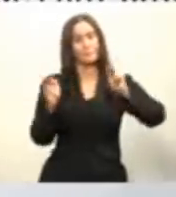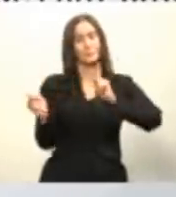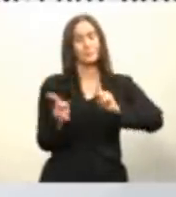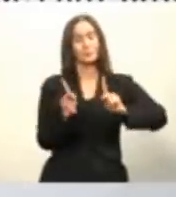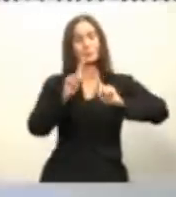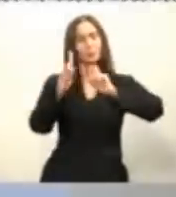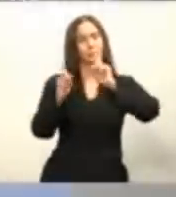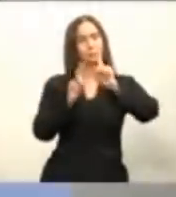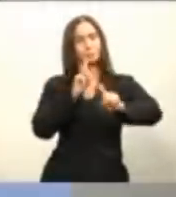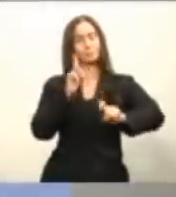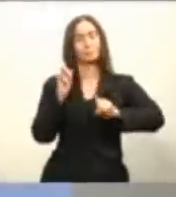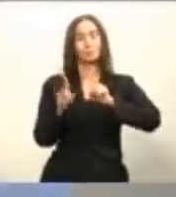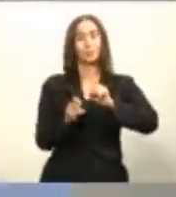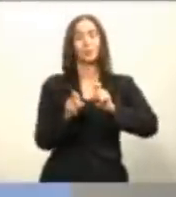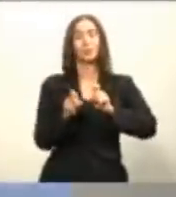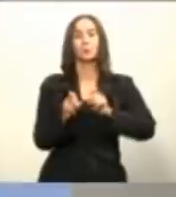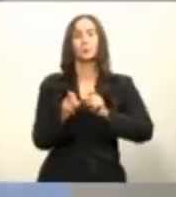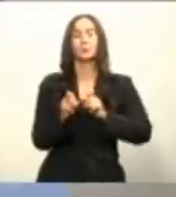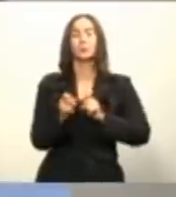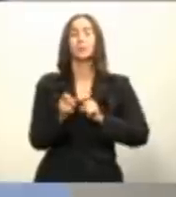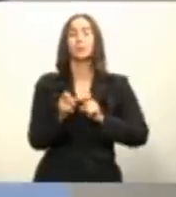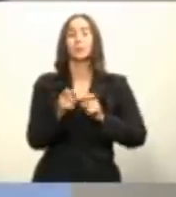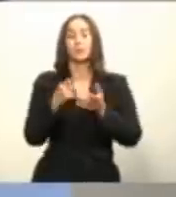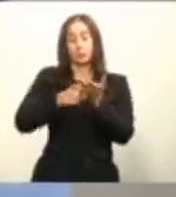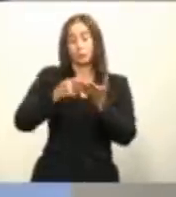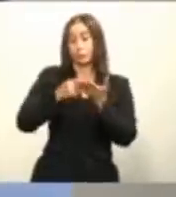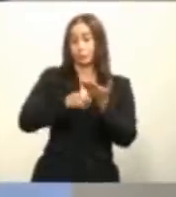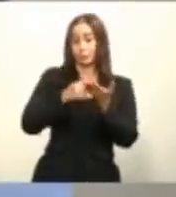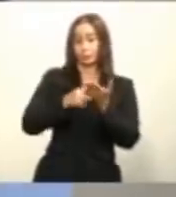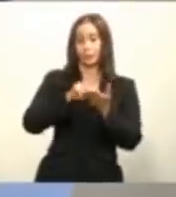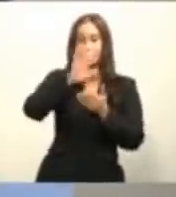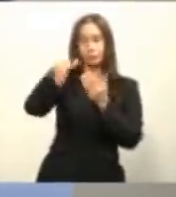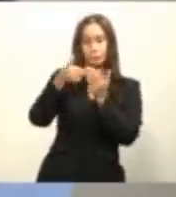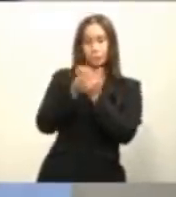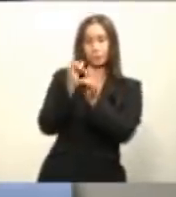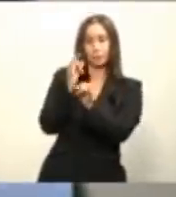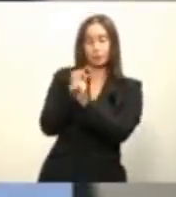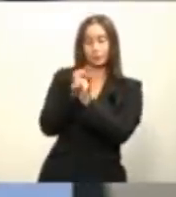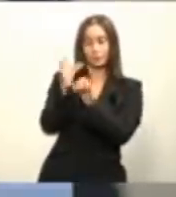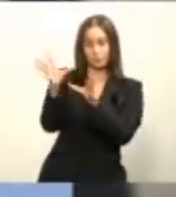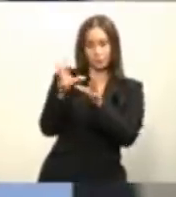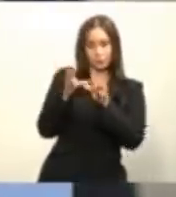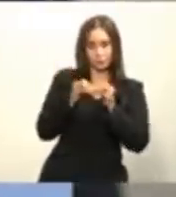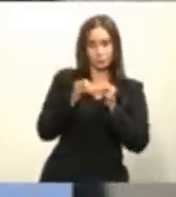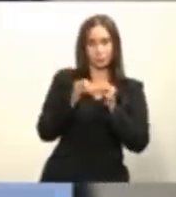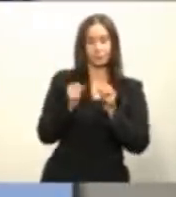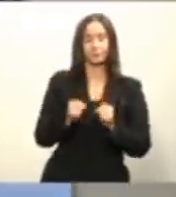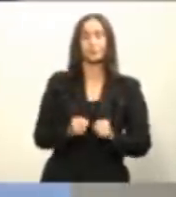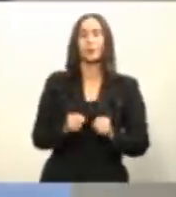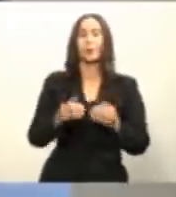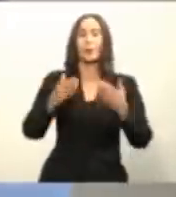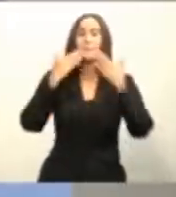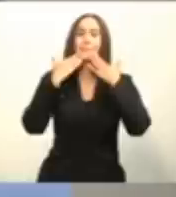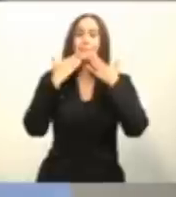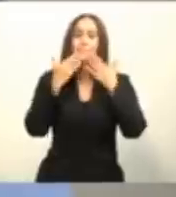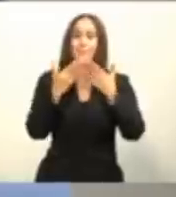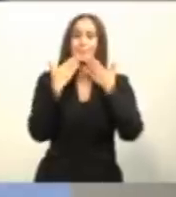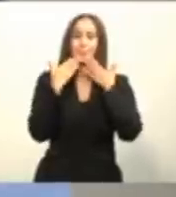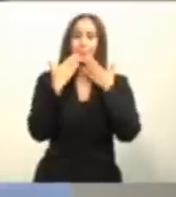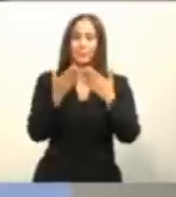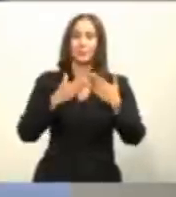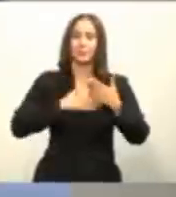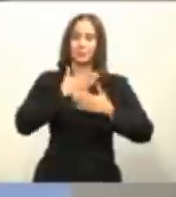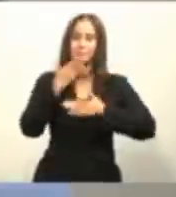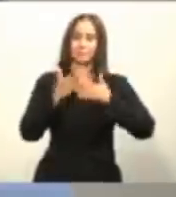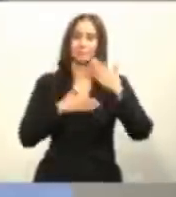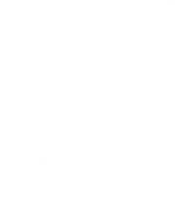consultas asesoría de de la mayoría de estas instituciones que participaron directamente con nosotros muchas gracias feliz